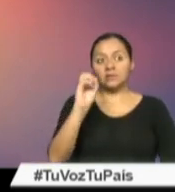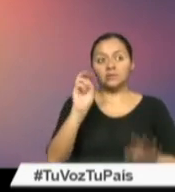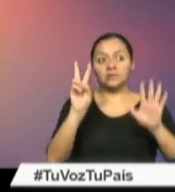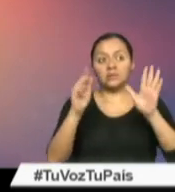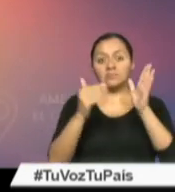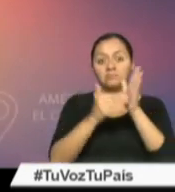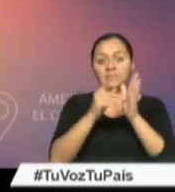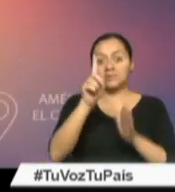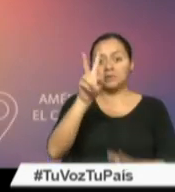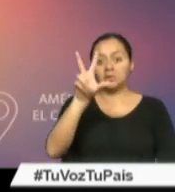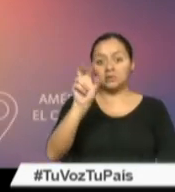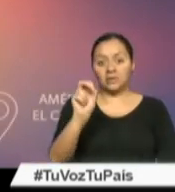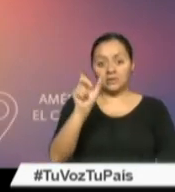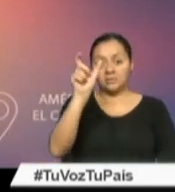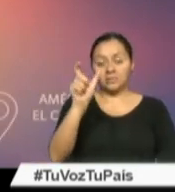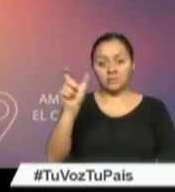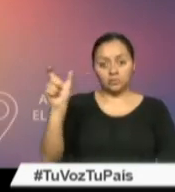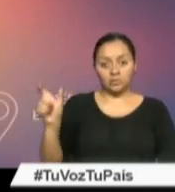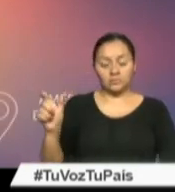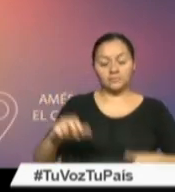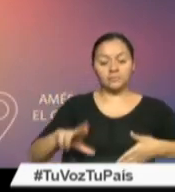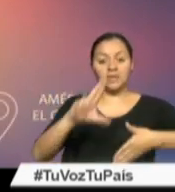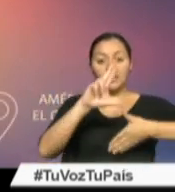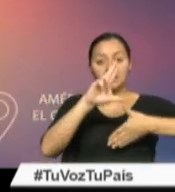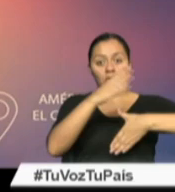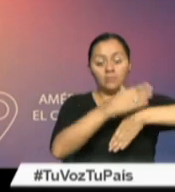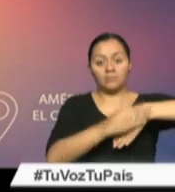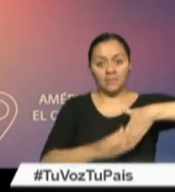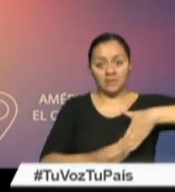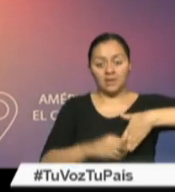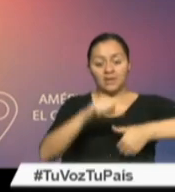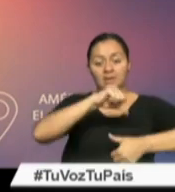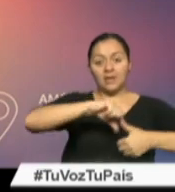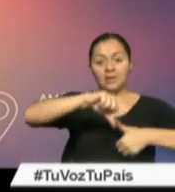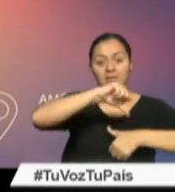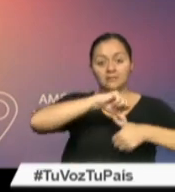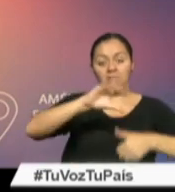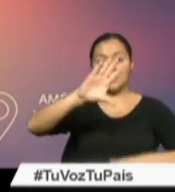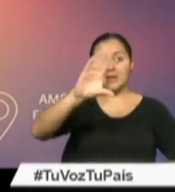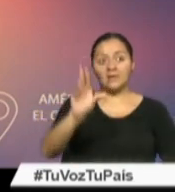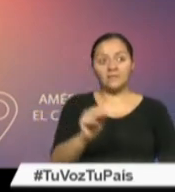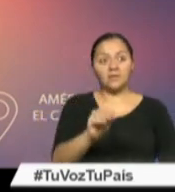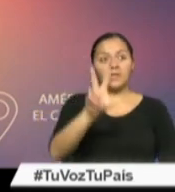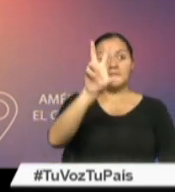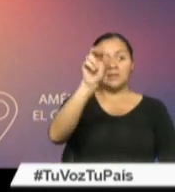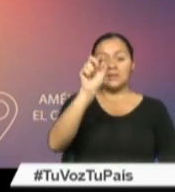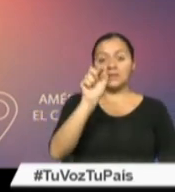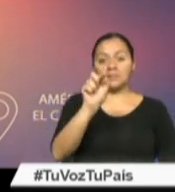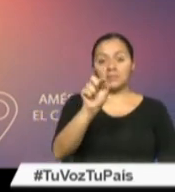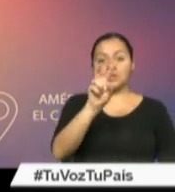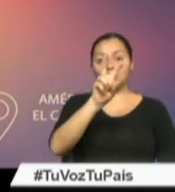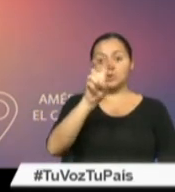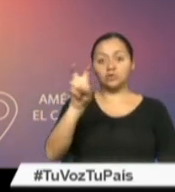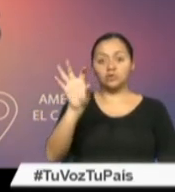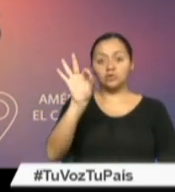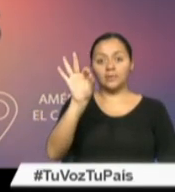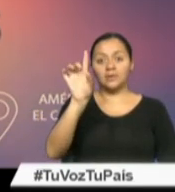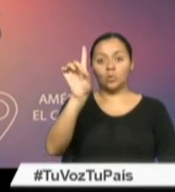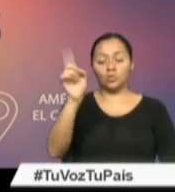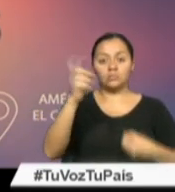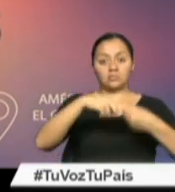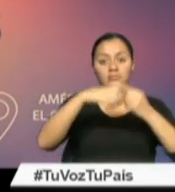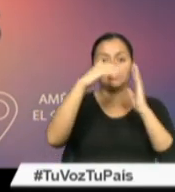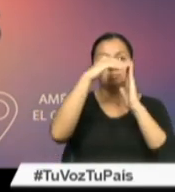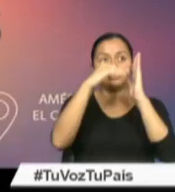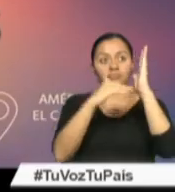votantes, América Latina, el Caribe y África, con 30 mil 291 empadronados, siendo un total de